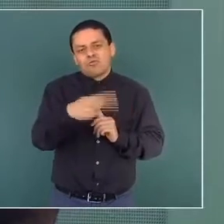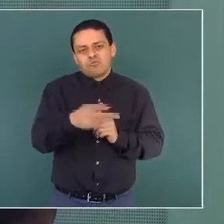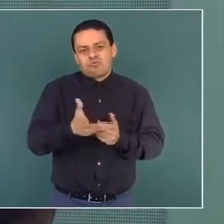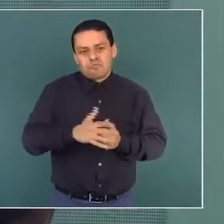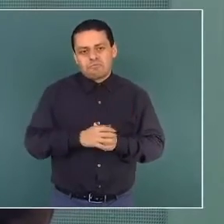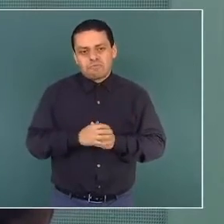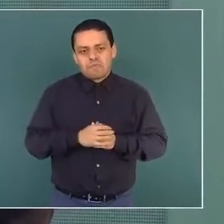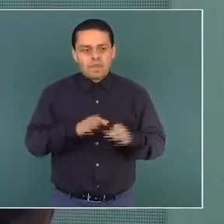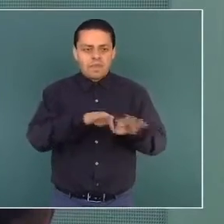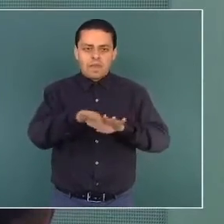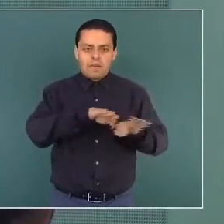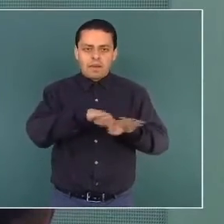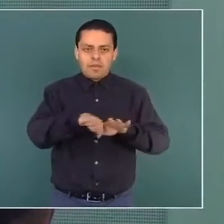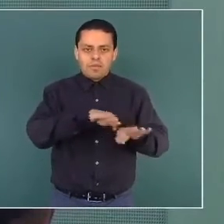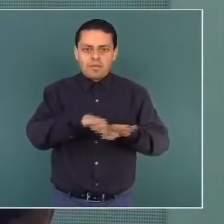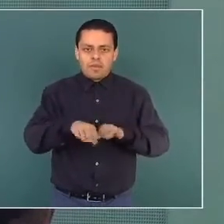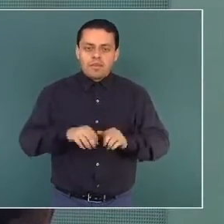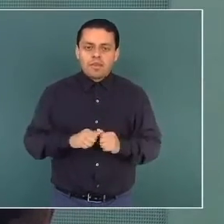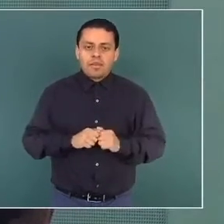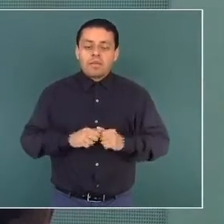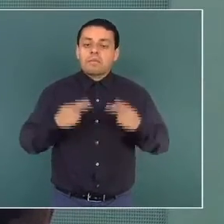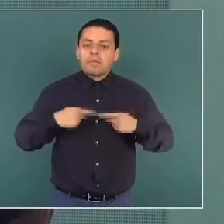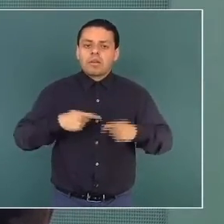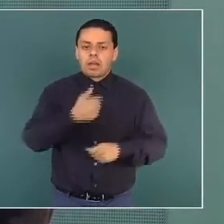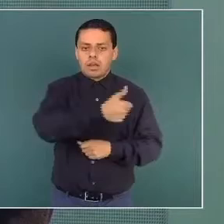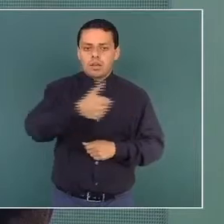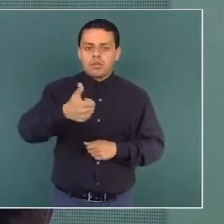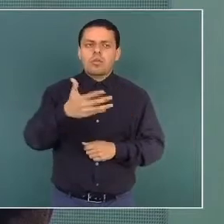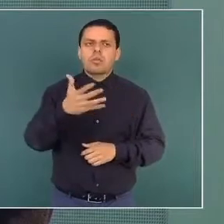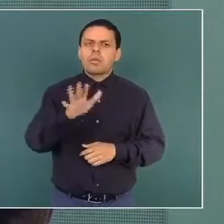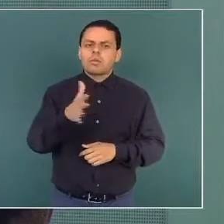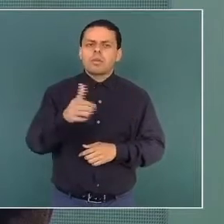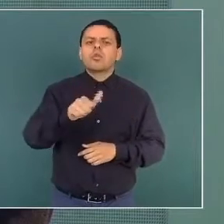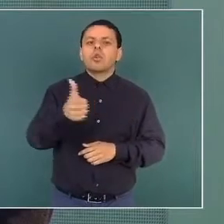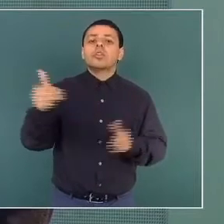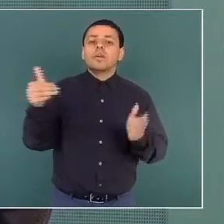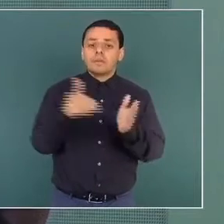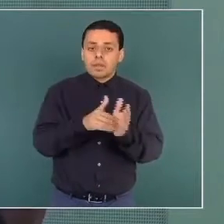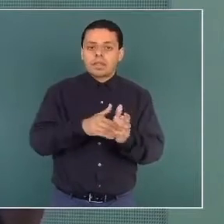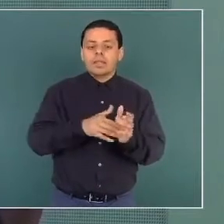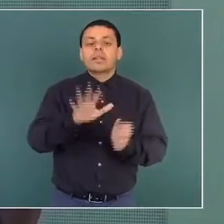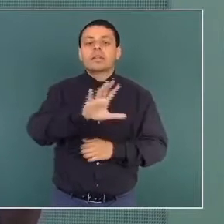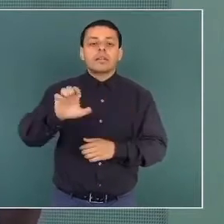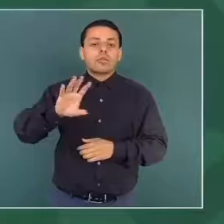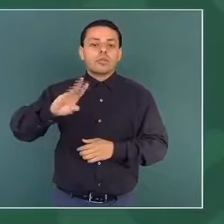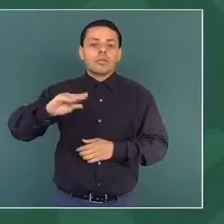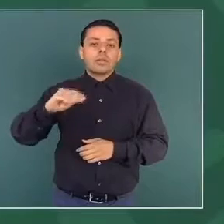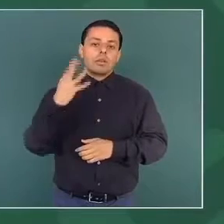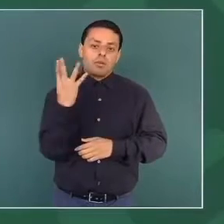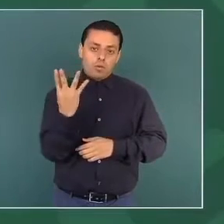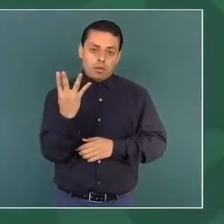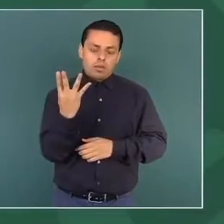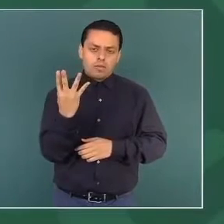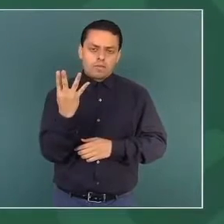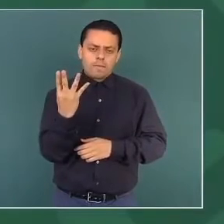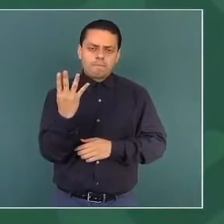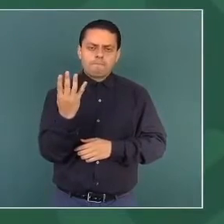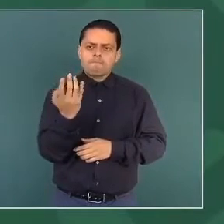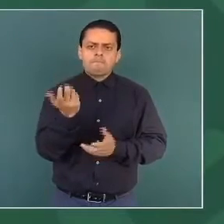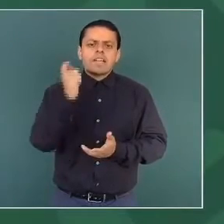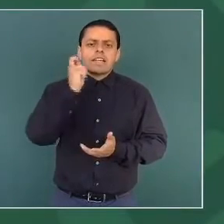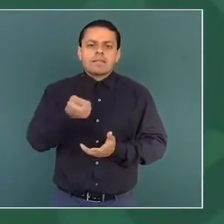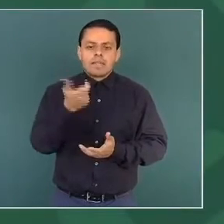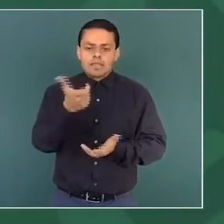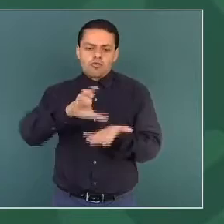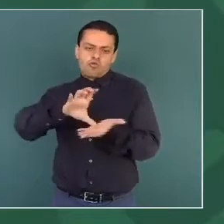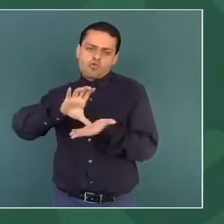11 mil 594, lo que implica una inversión